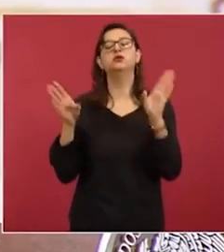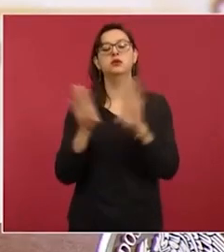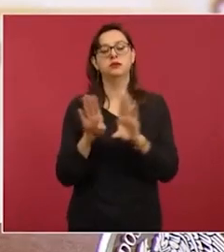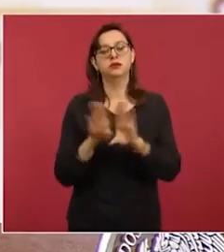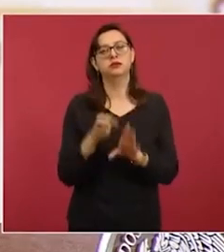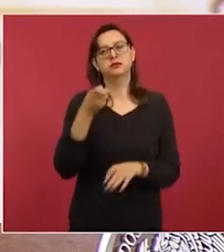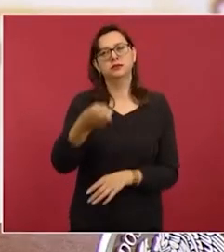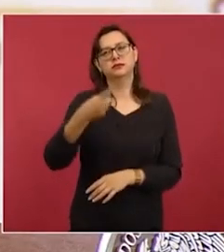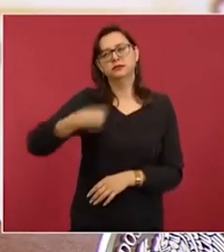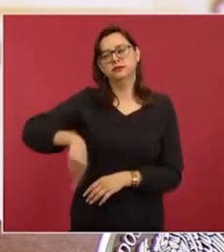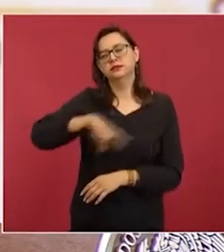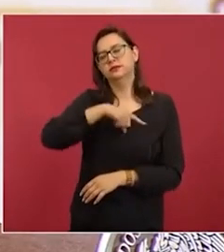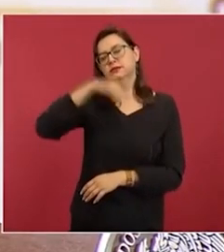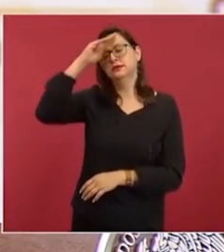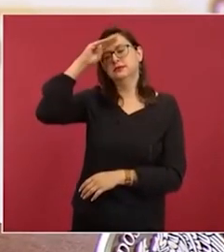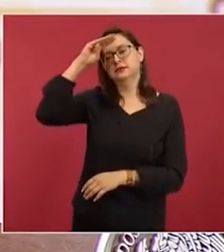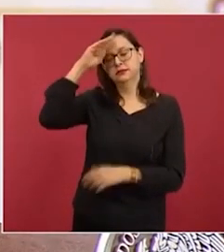cabo